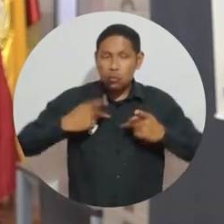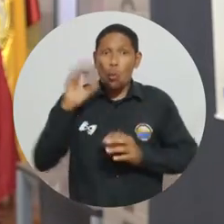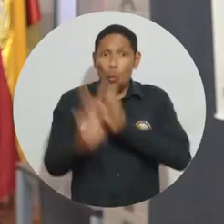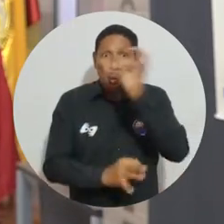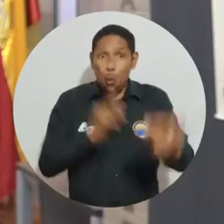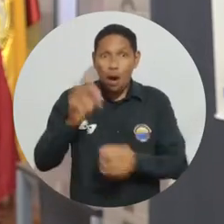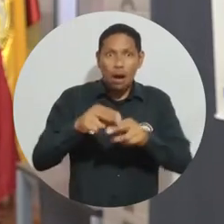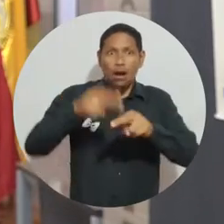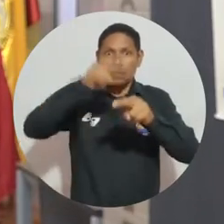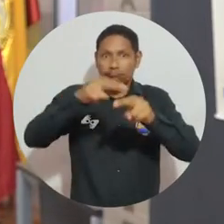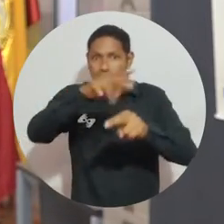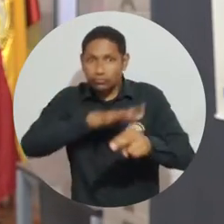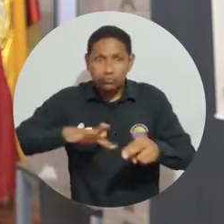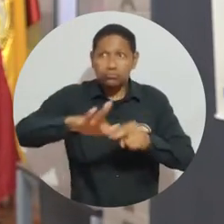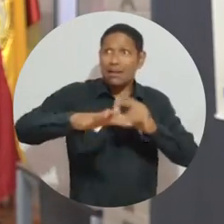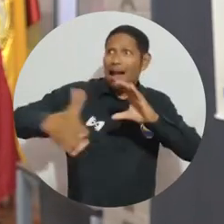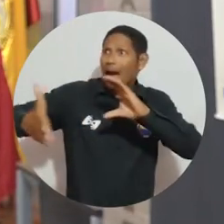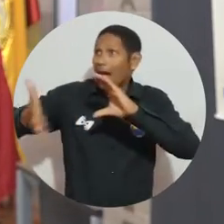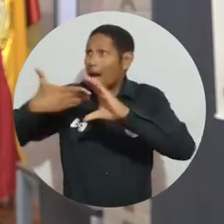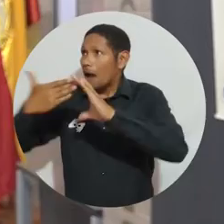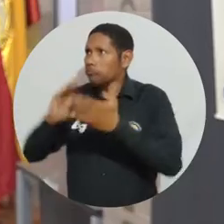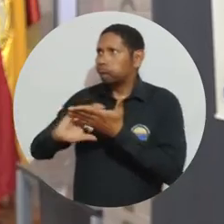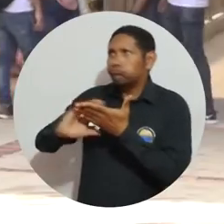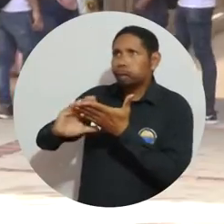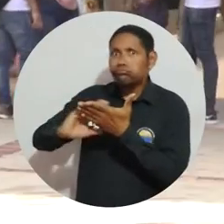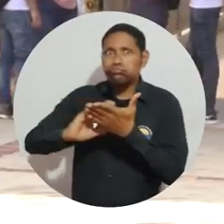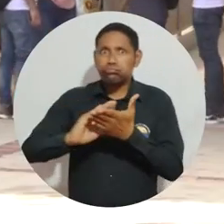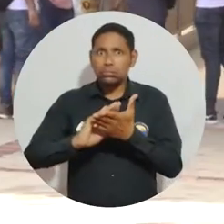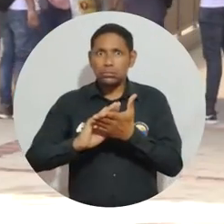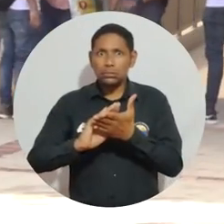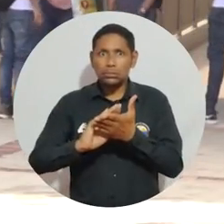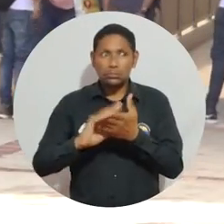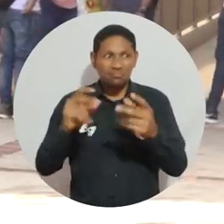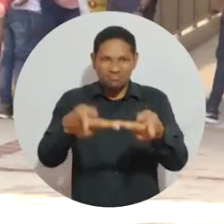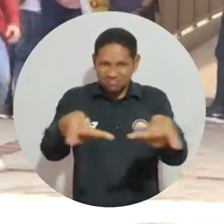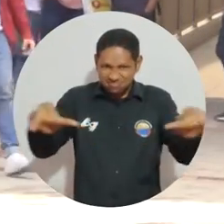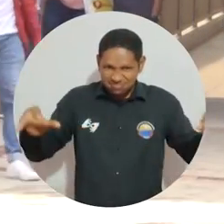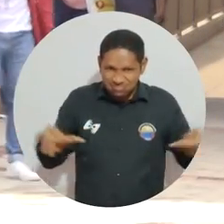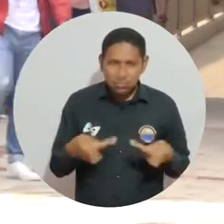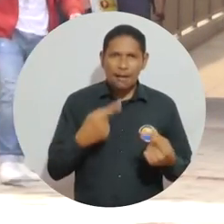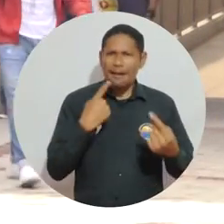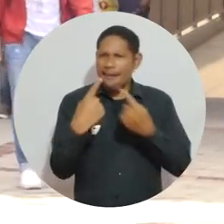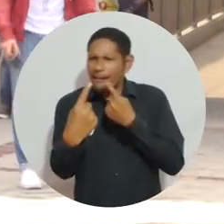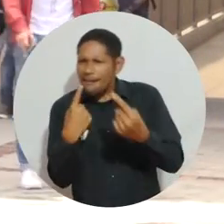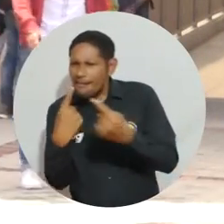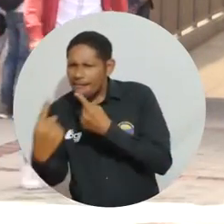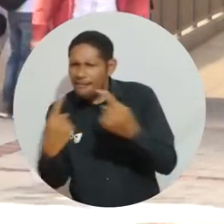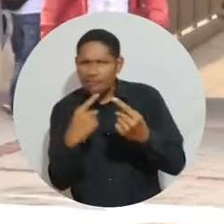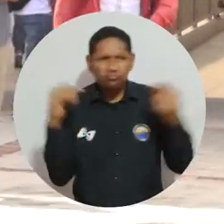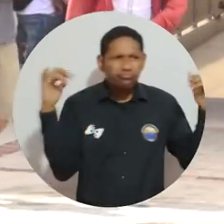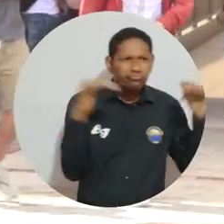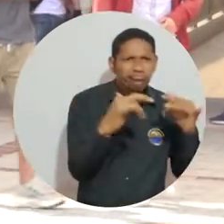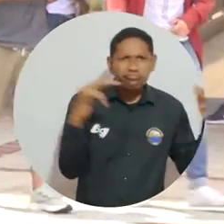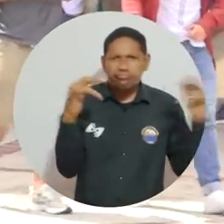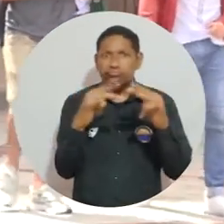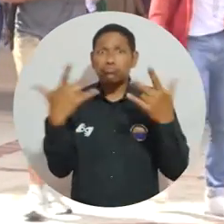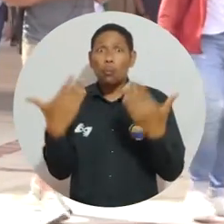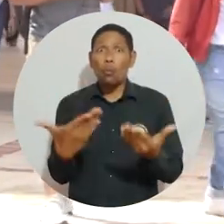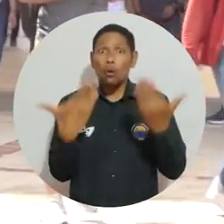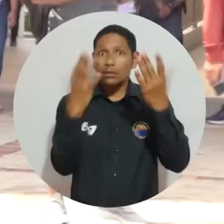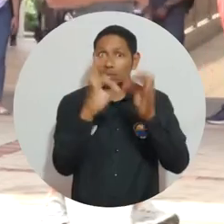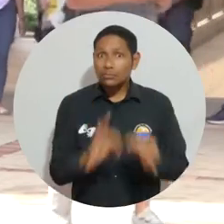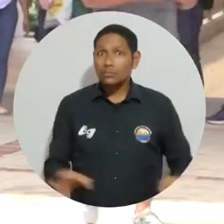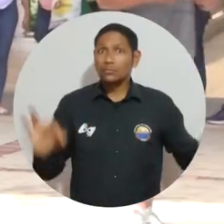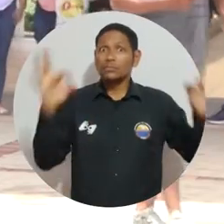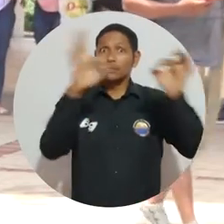en el planeta y por supuesto para detener el cambio climático. Pues este tipo de espacios de discusión, de encuentro, debate son